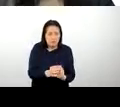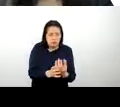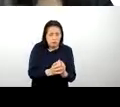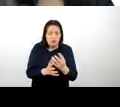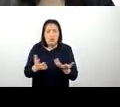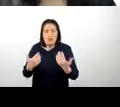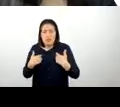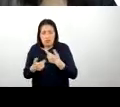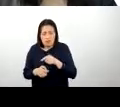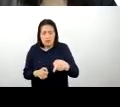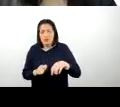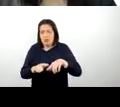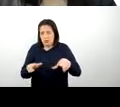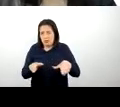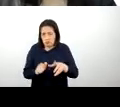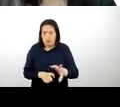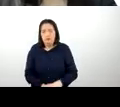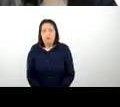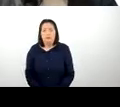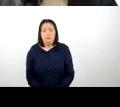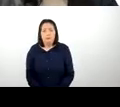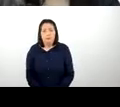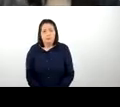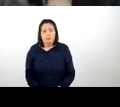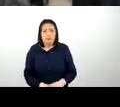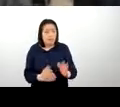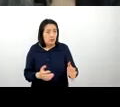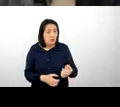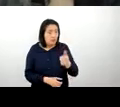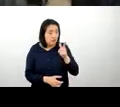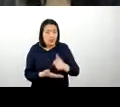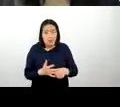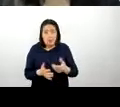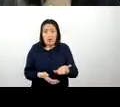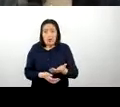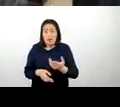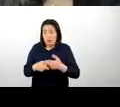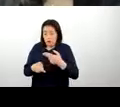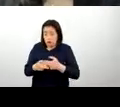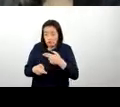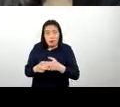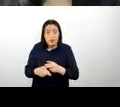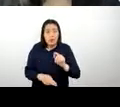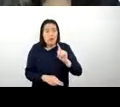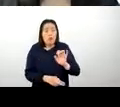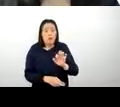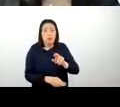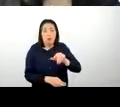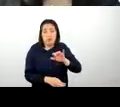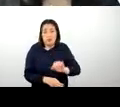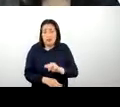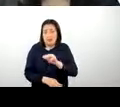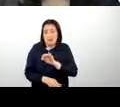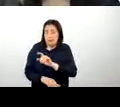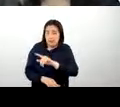en ese determinado hábitat, ¿no? Las aguas turquesas de Mib, ¿no? Que más o menos se encuentra a tres horas